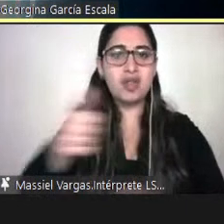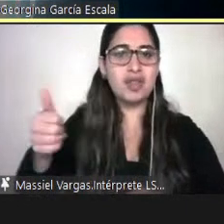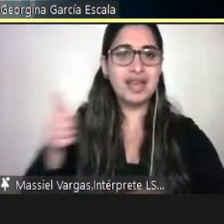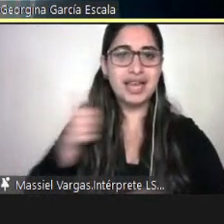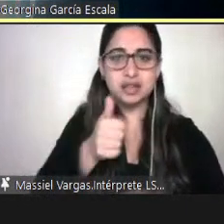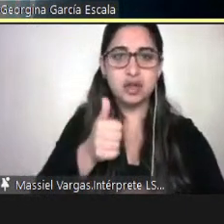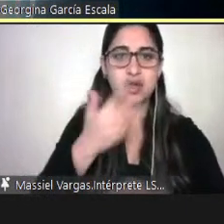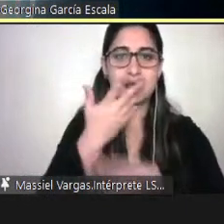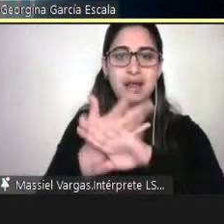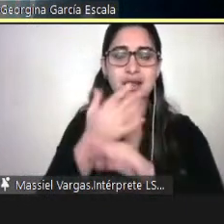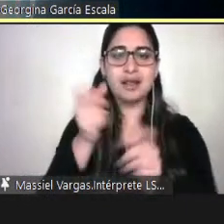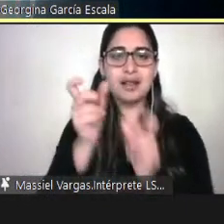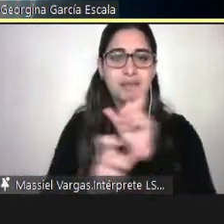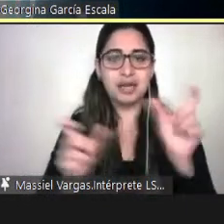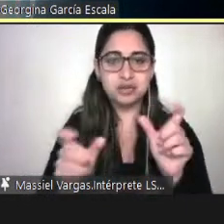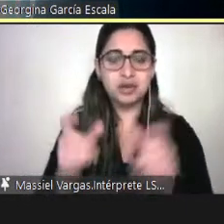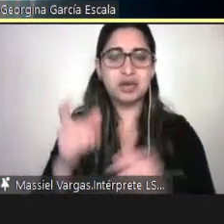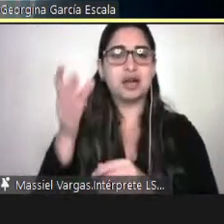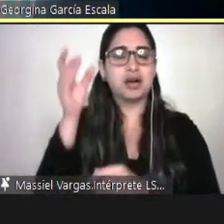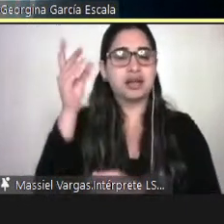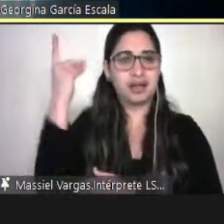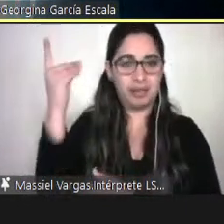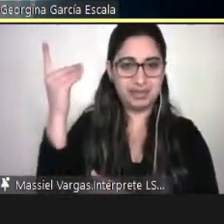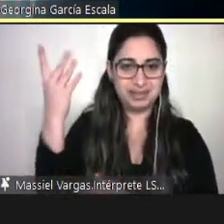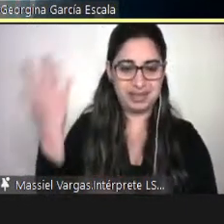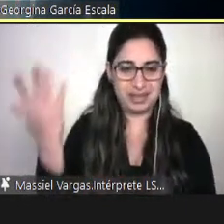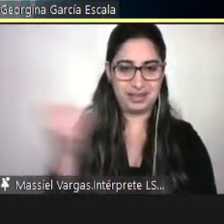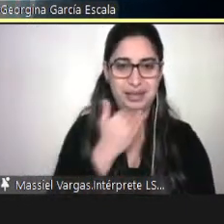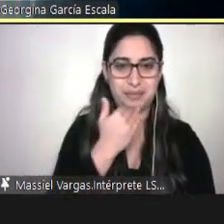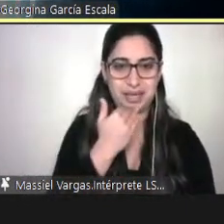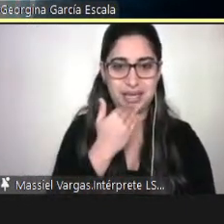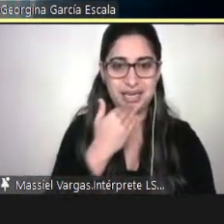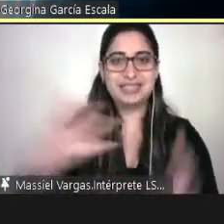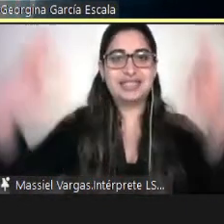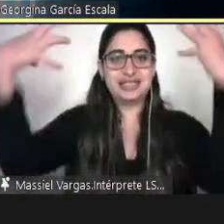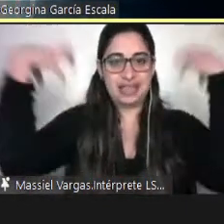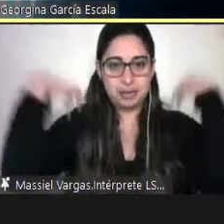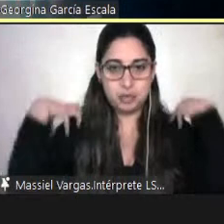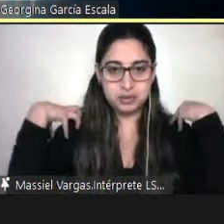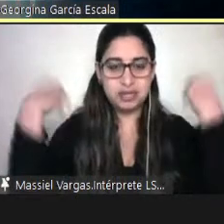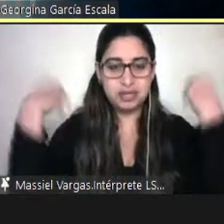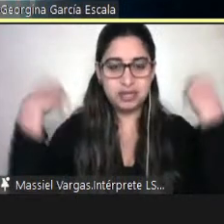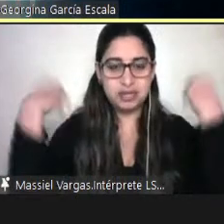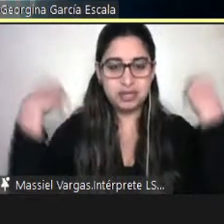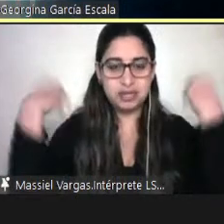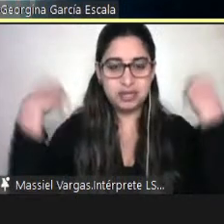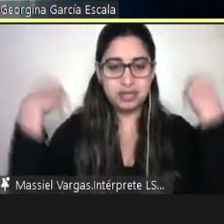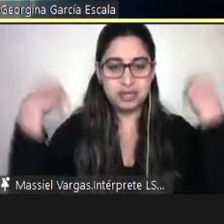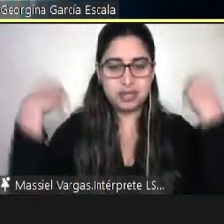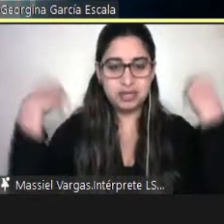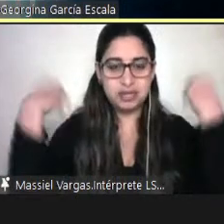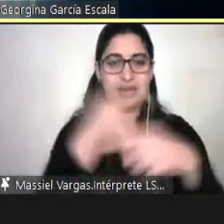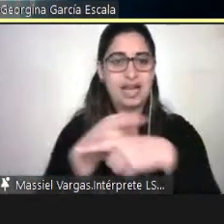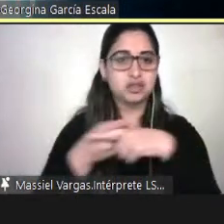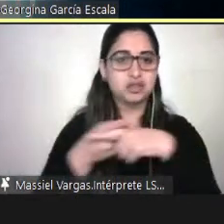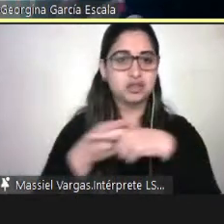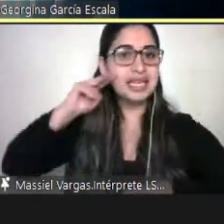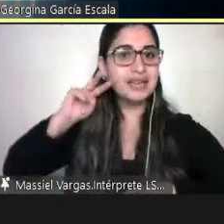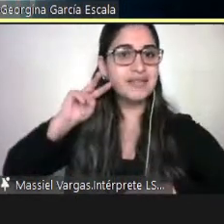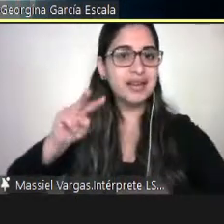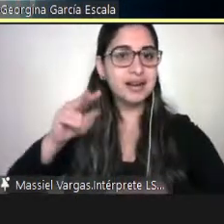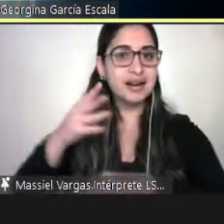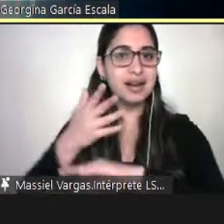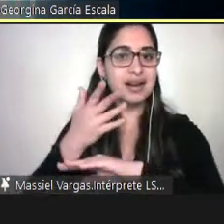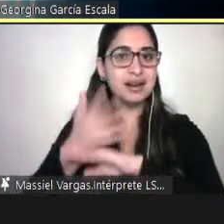personas con discapacidad. Y es labor entonces de la sociedad civil de velar porque esa constitución